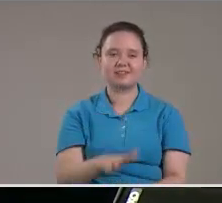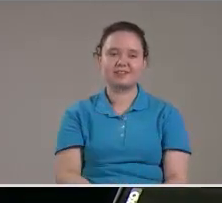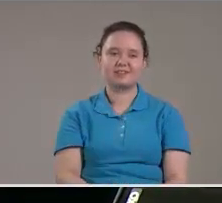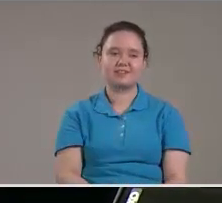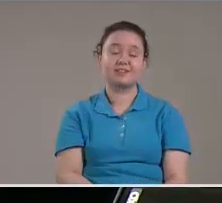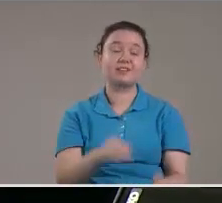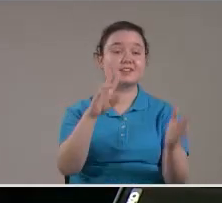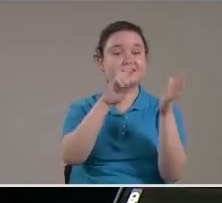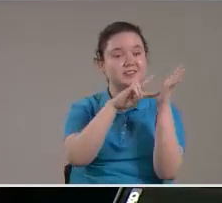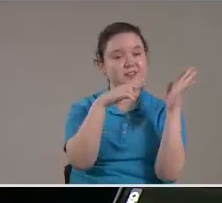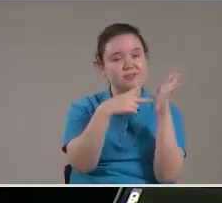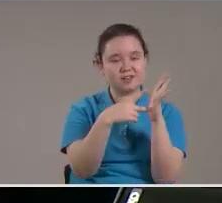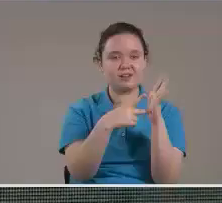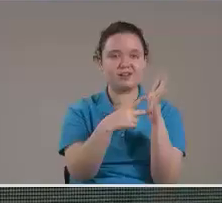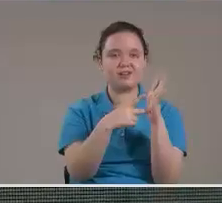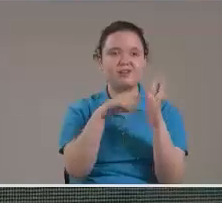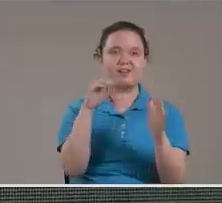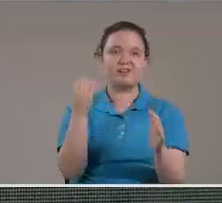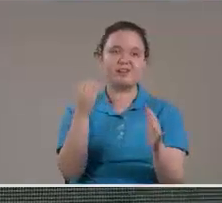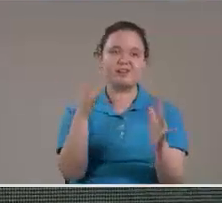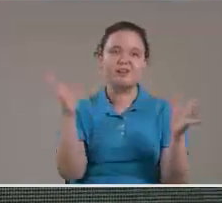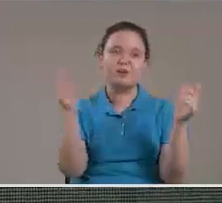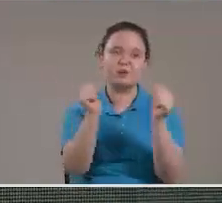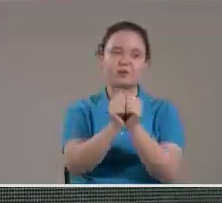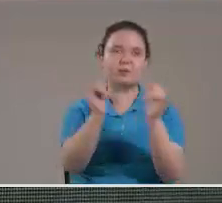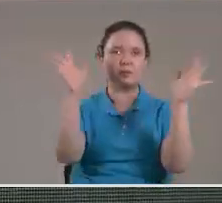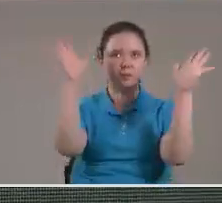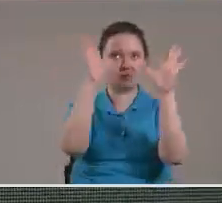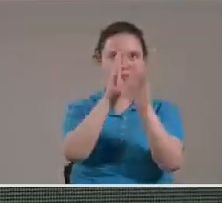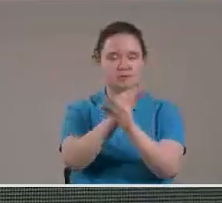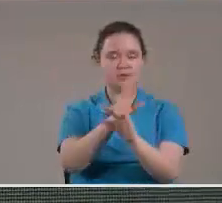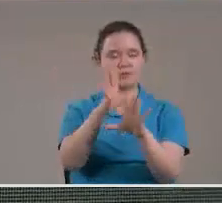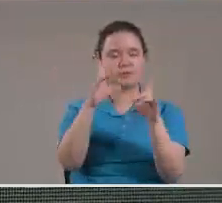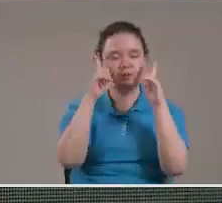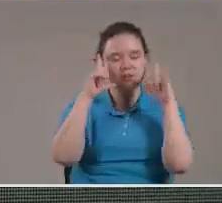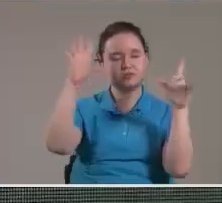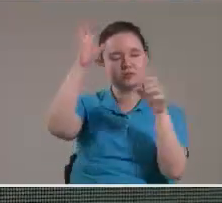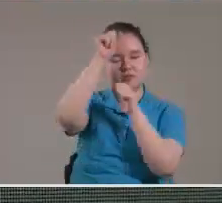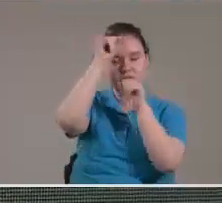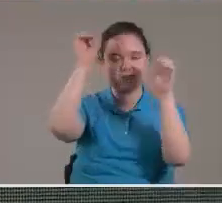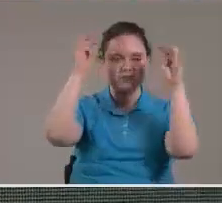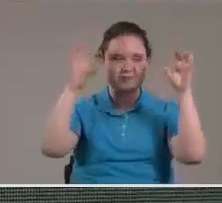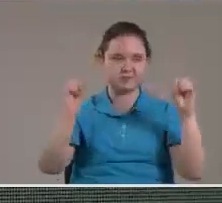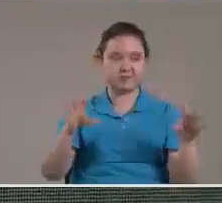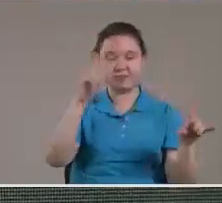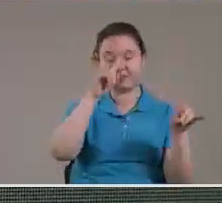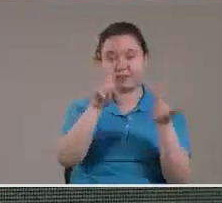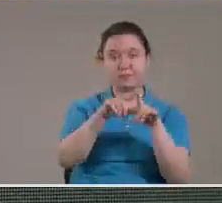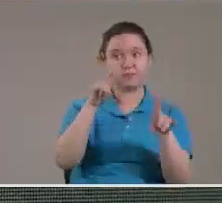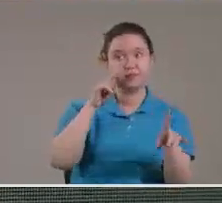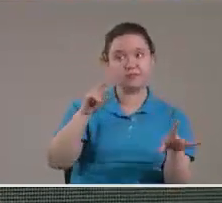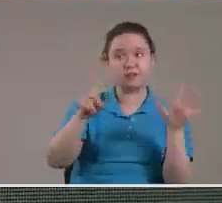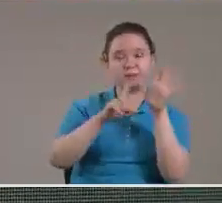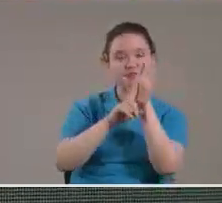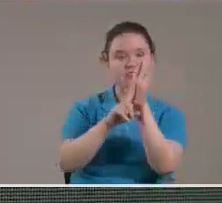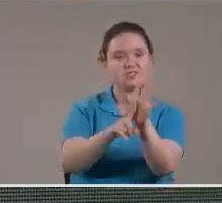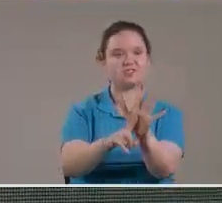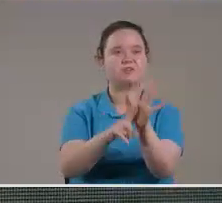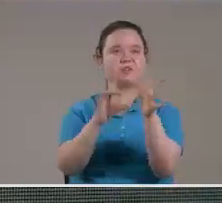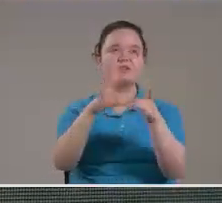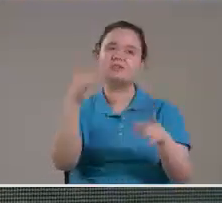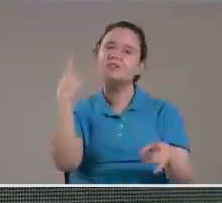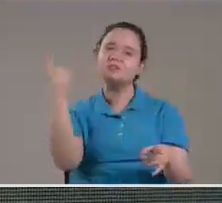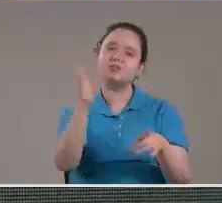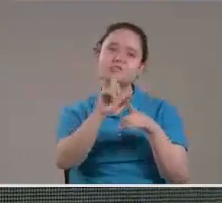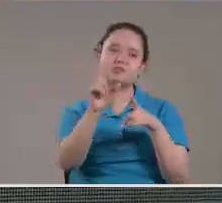Quiere decir Que junto Al oscurecimiento Del sol La luna Y las estrellas Vamos a ver La manifestación De